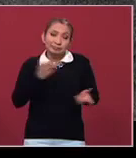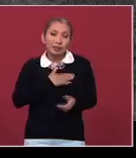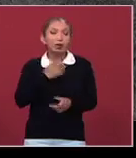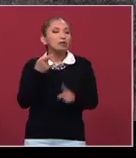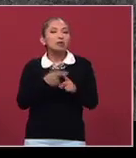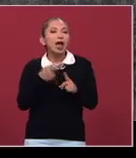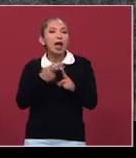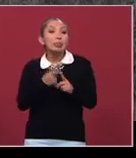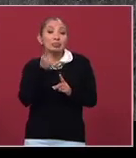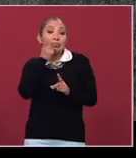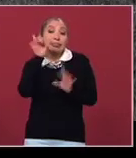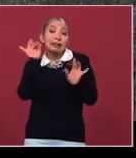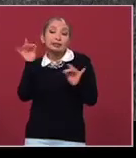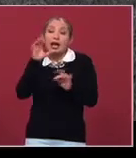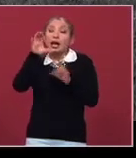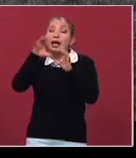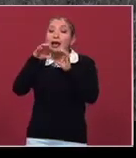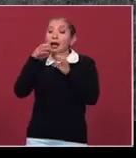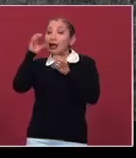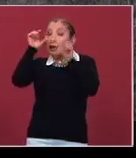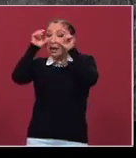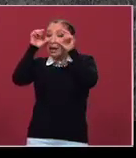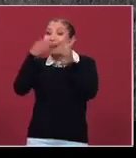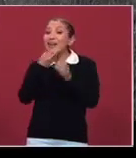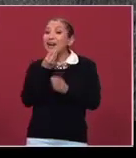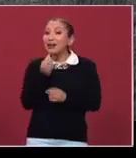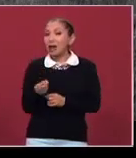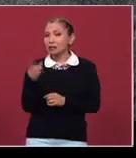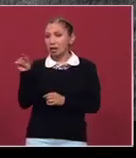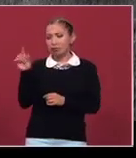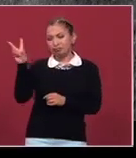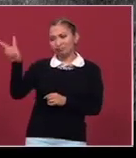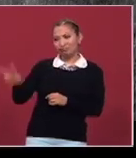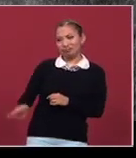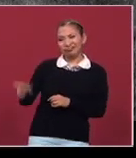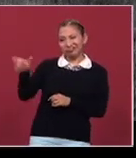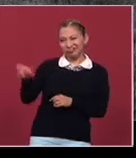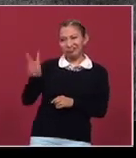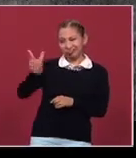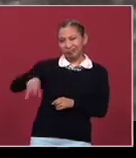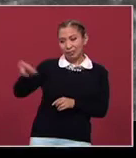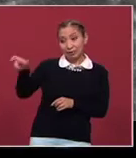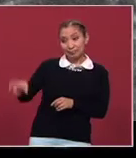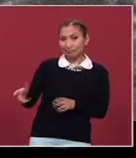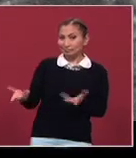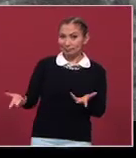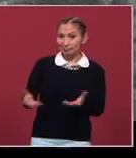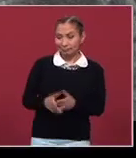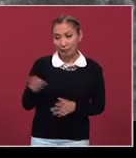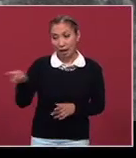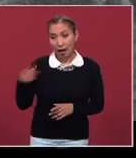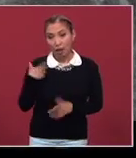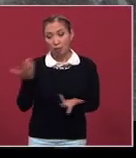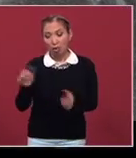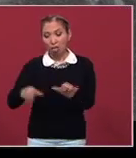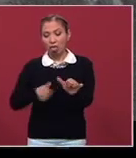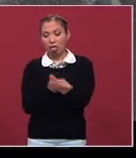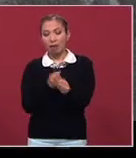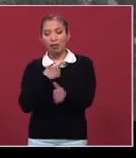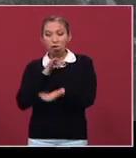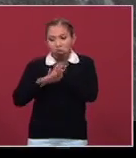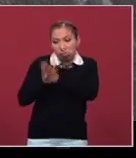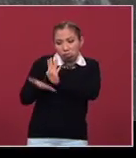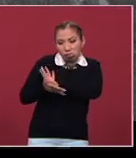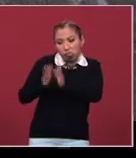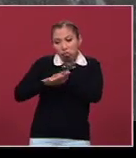¿quién le iba a decir a Carranza, que no es por nada, pero estuvo detrás de este